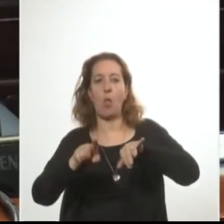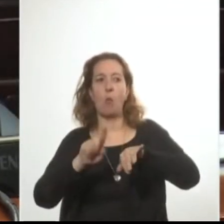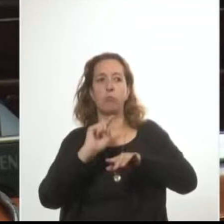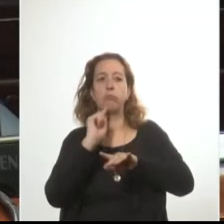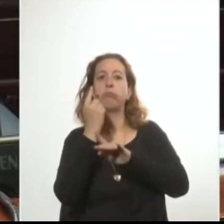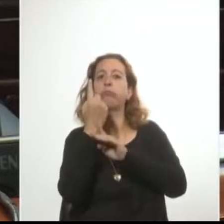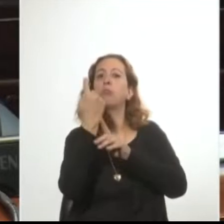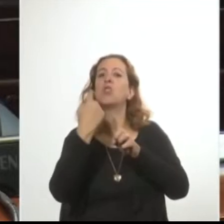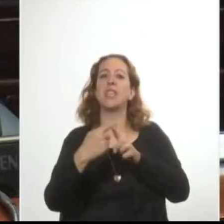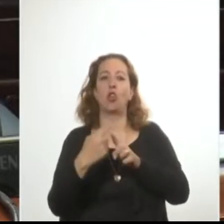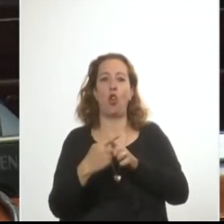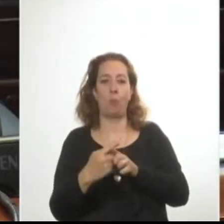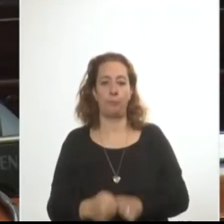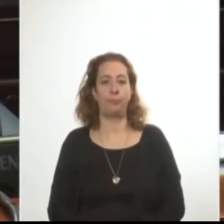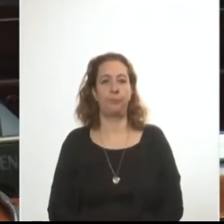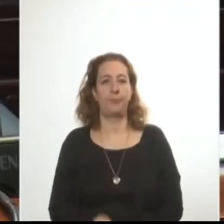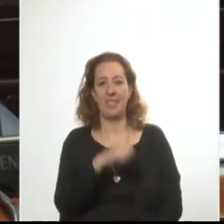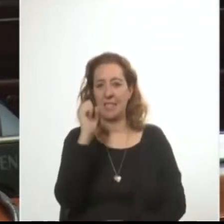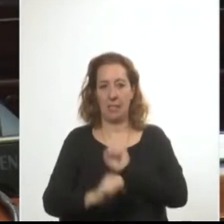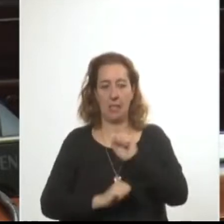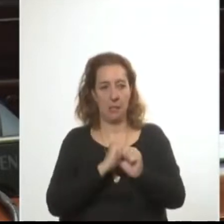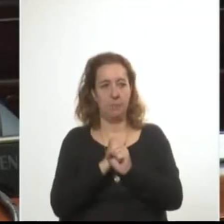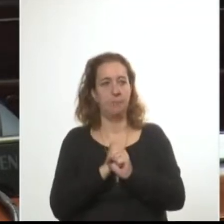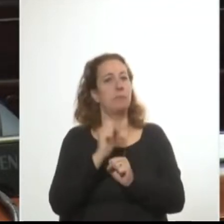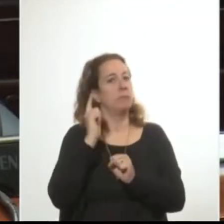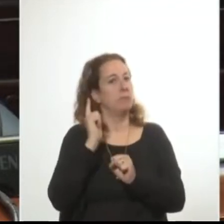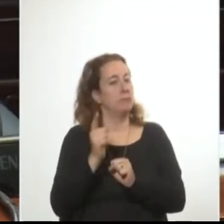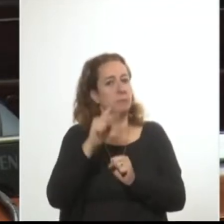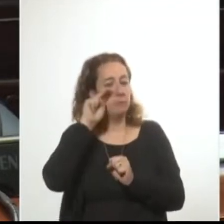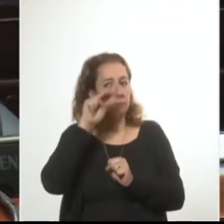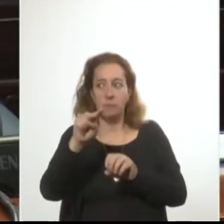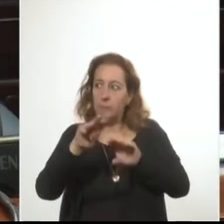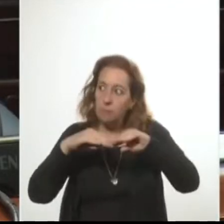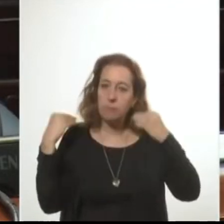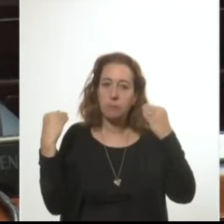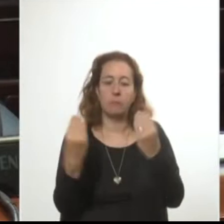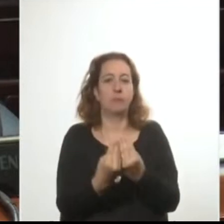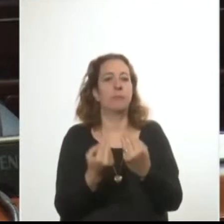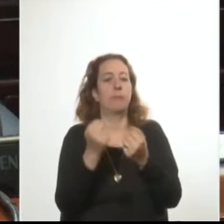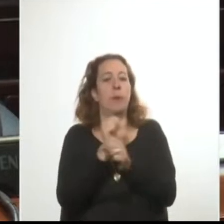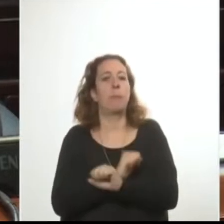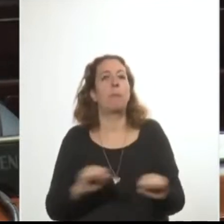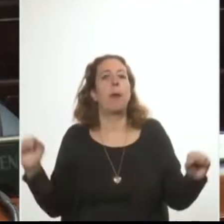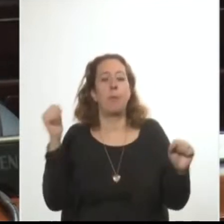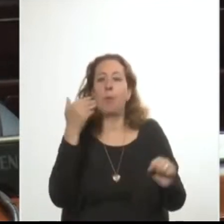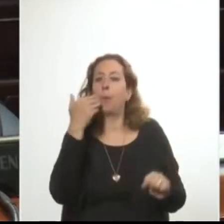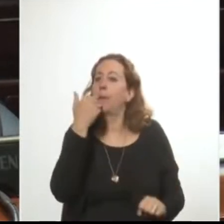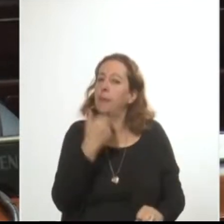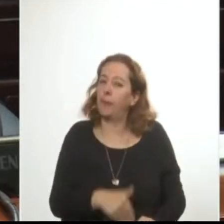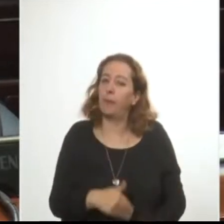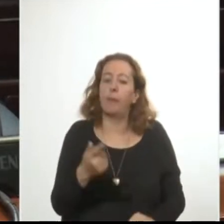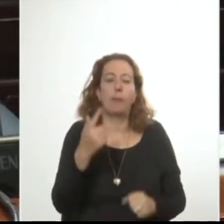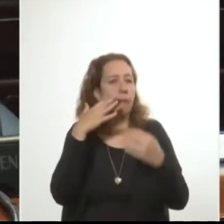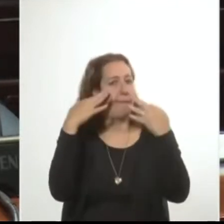un siglo, que entiendo deben ser vistos en su conjunto para extraer de los mismos su